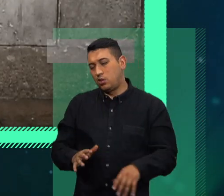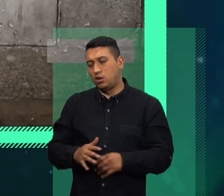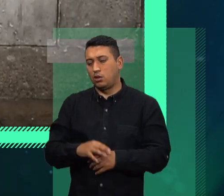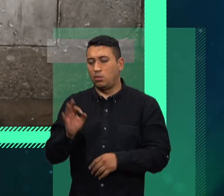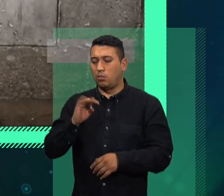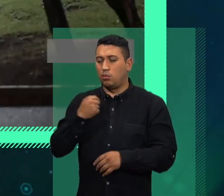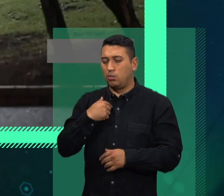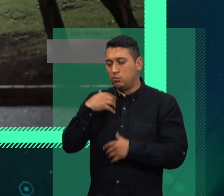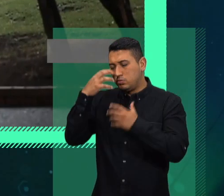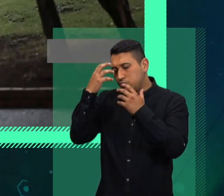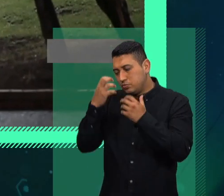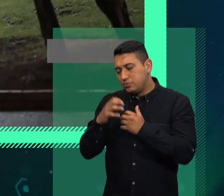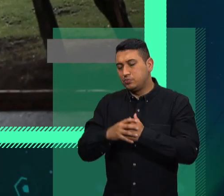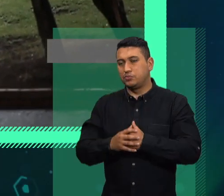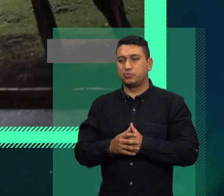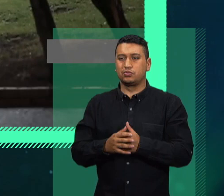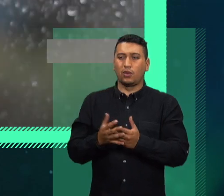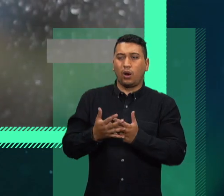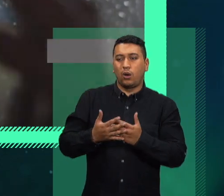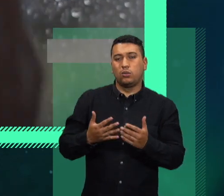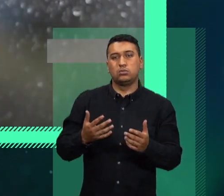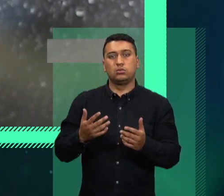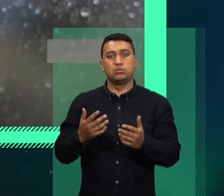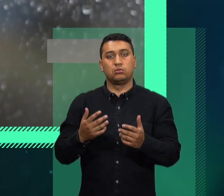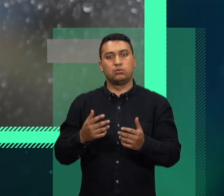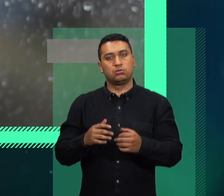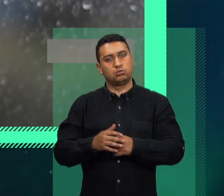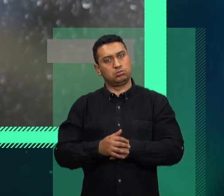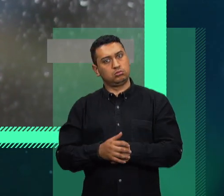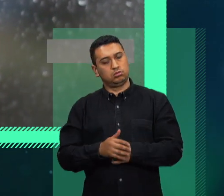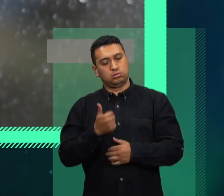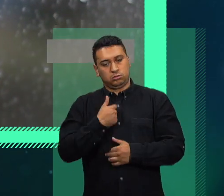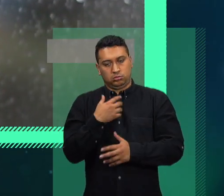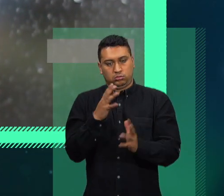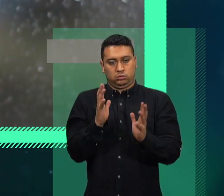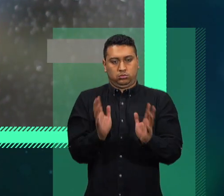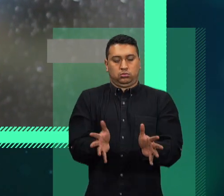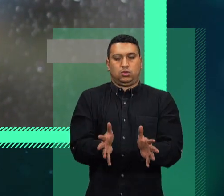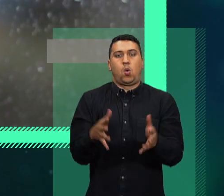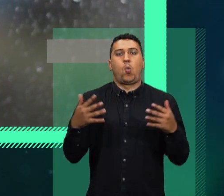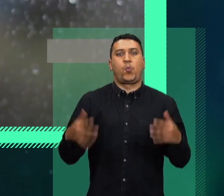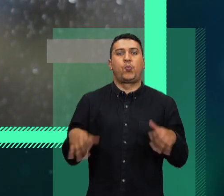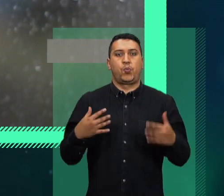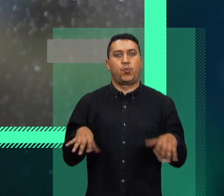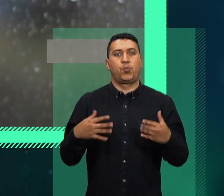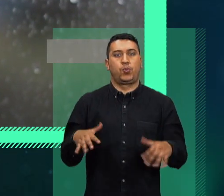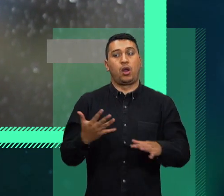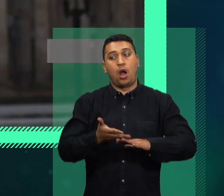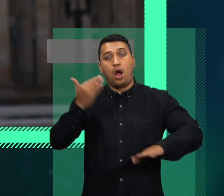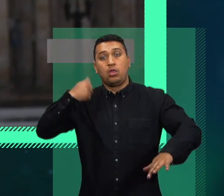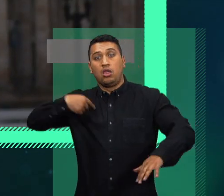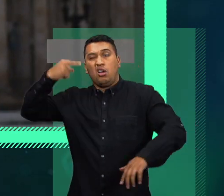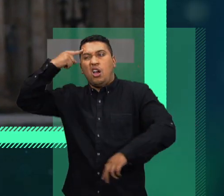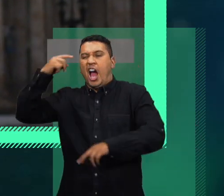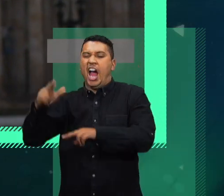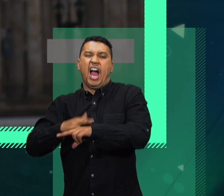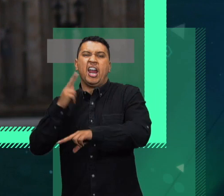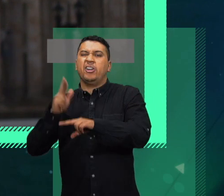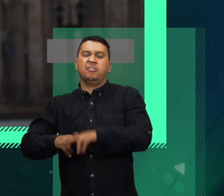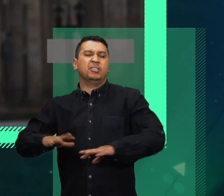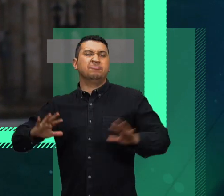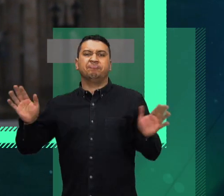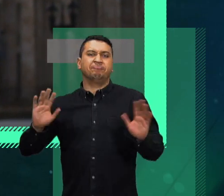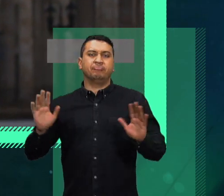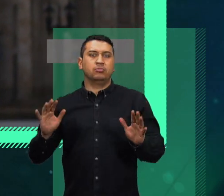es muy difícil de explicar, porque muchas veces simplemente me pasa todavía,